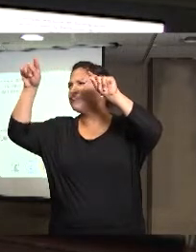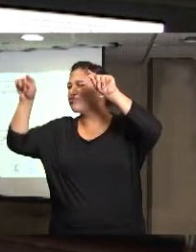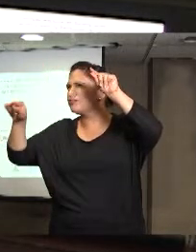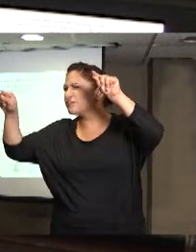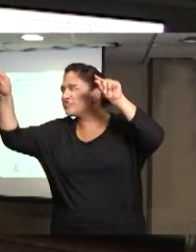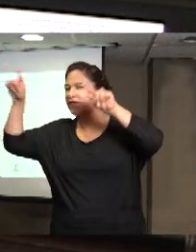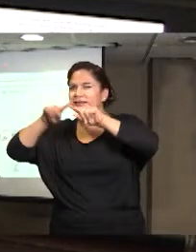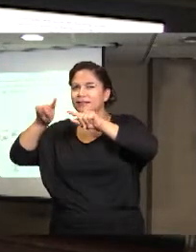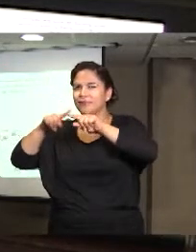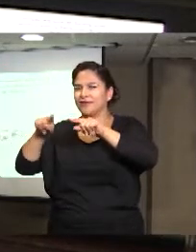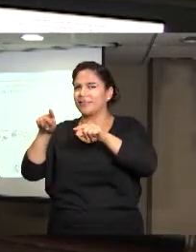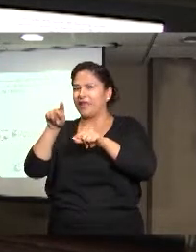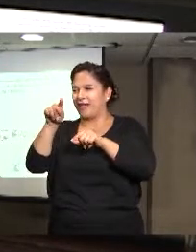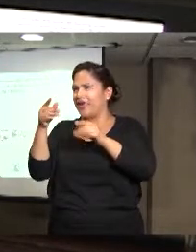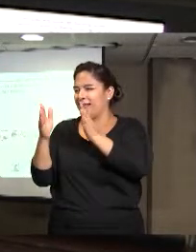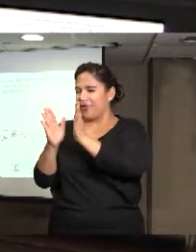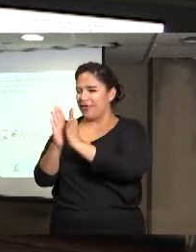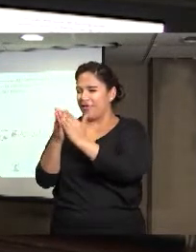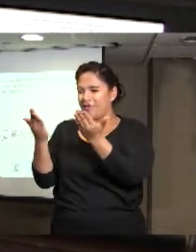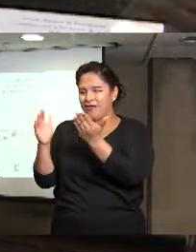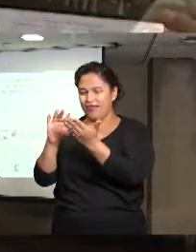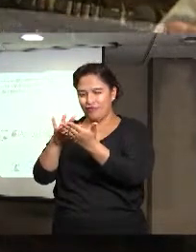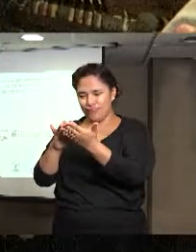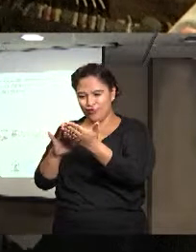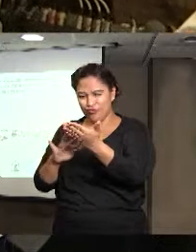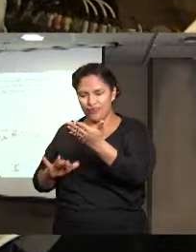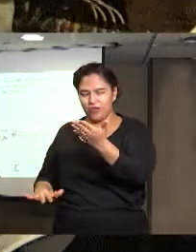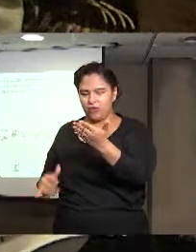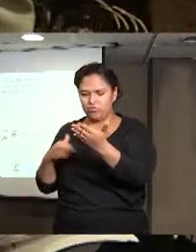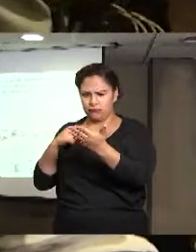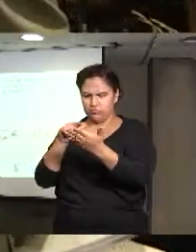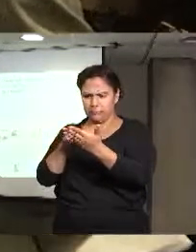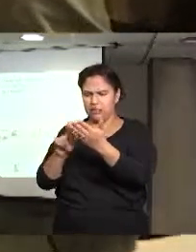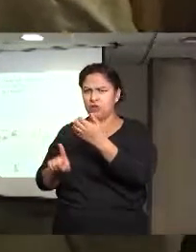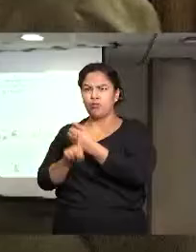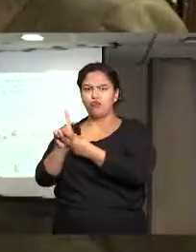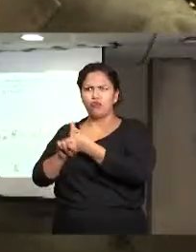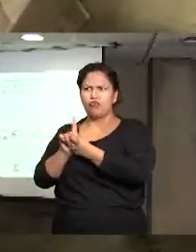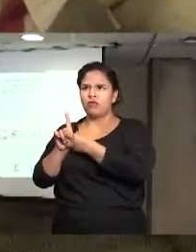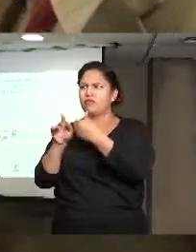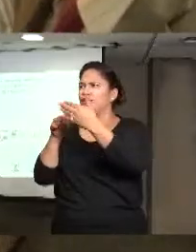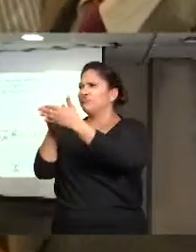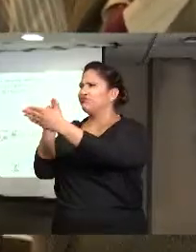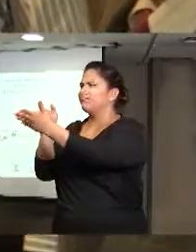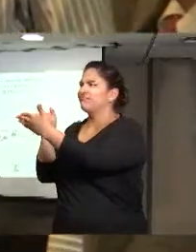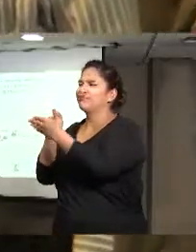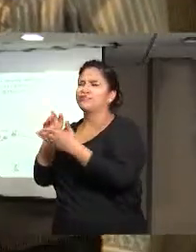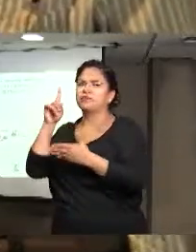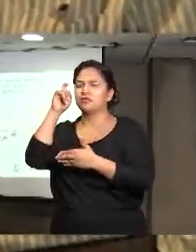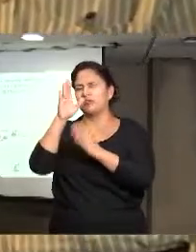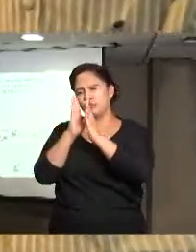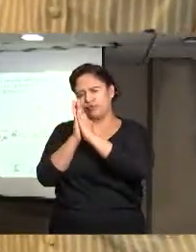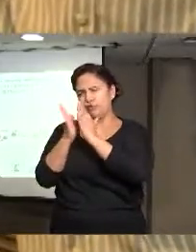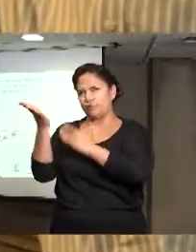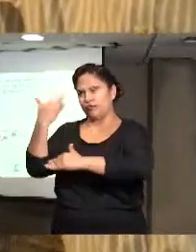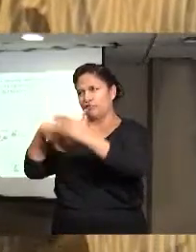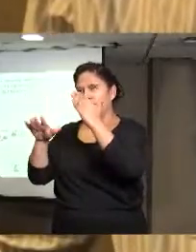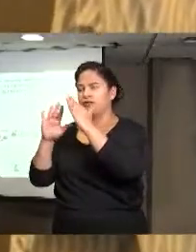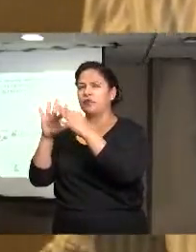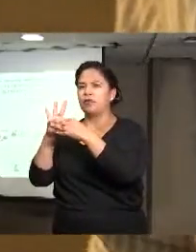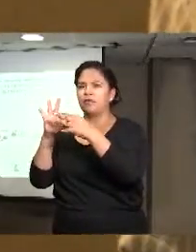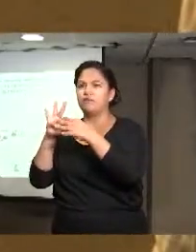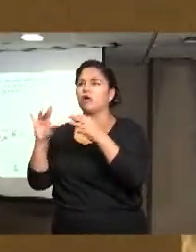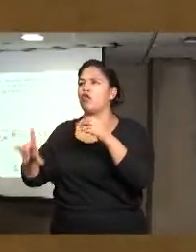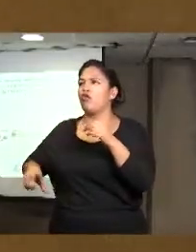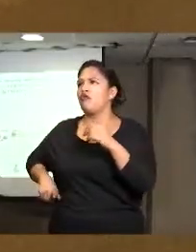también emplean que han tenido alguna serie de obstáculos. Si me pueden decir qué tipo de obstáculos han tenido y principalmente de qué dependencias